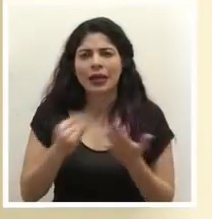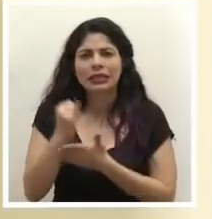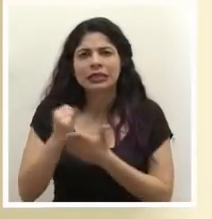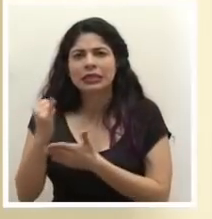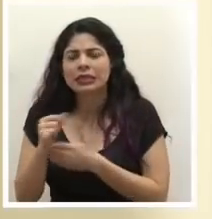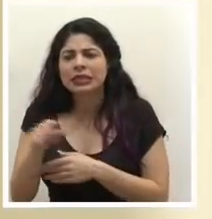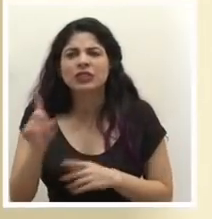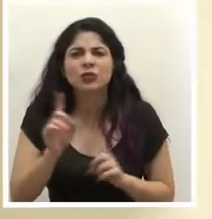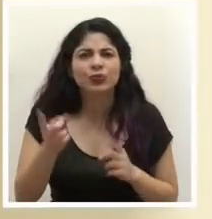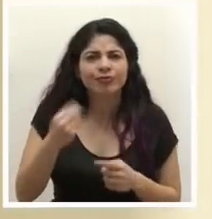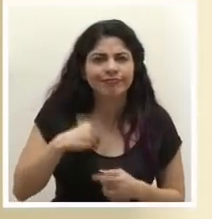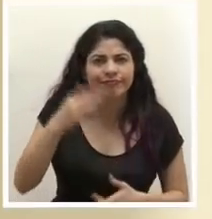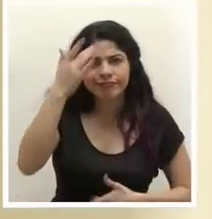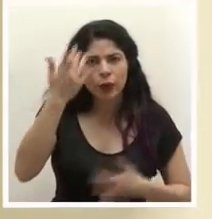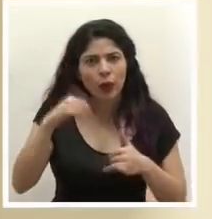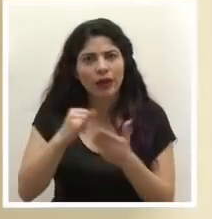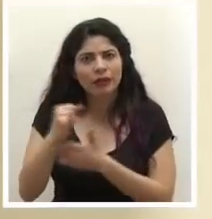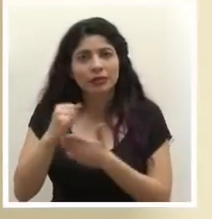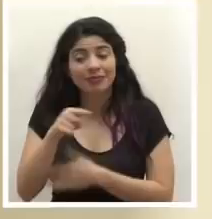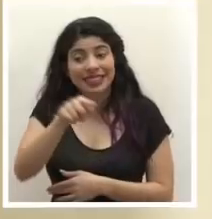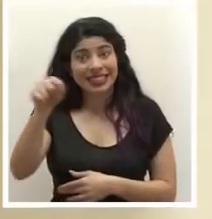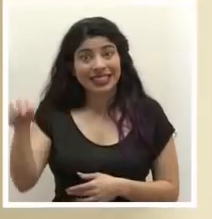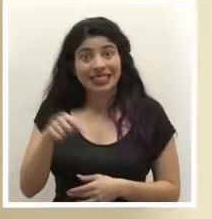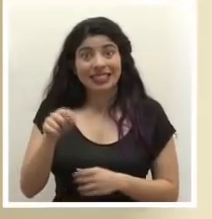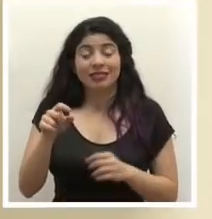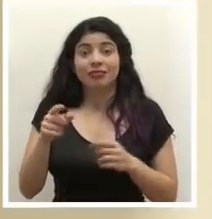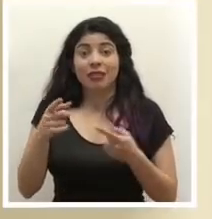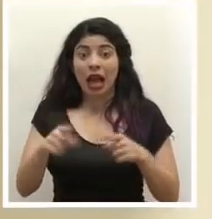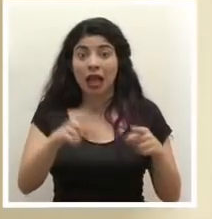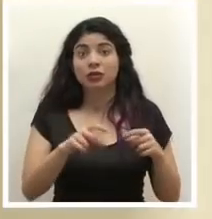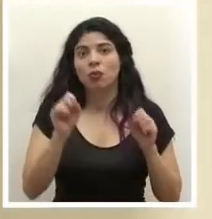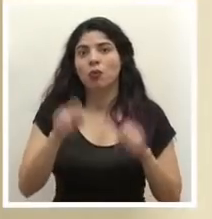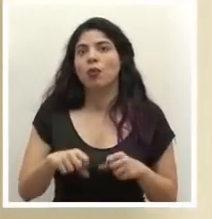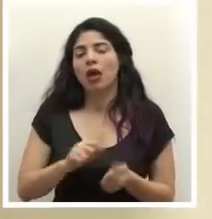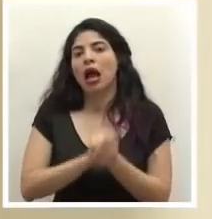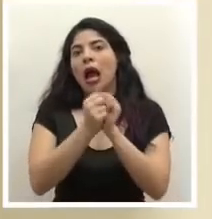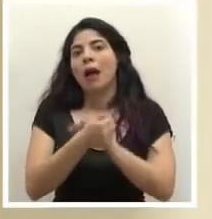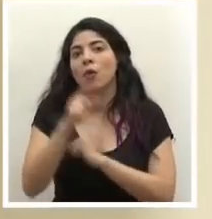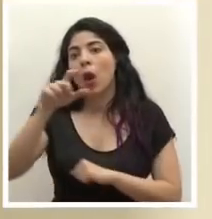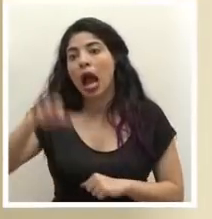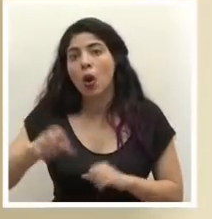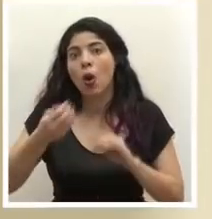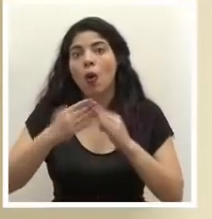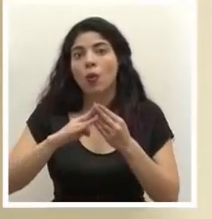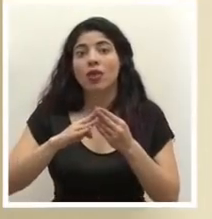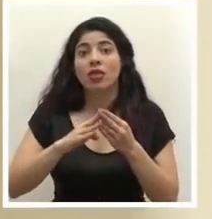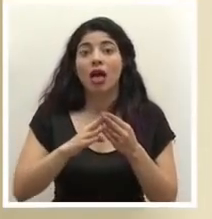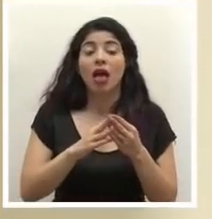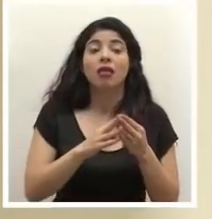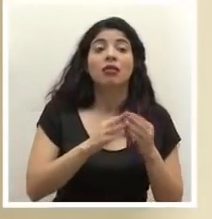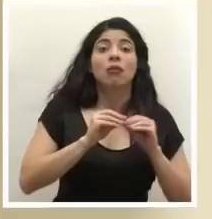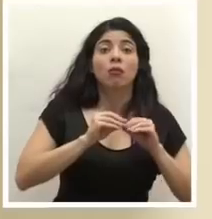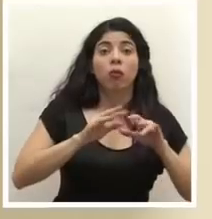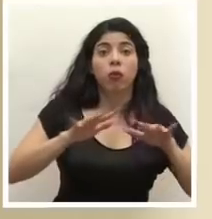contenciones posibles y recordemos que al final pues ese estatus puede cambiar para eventualmente algún cantón alguna comunidad de pasar a una